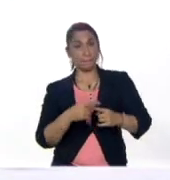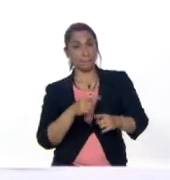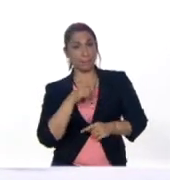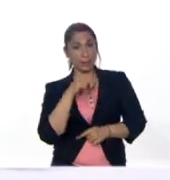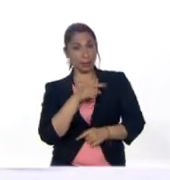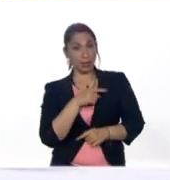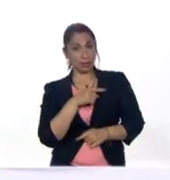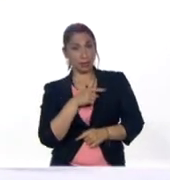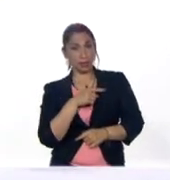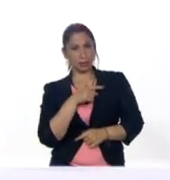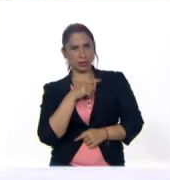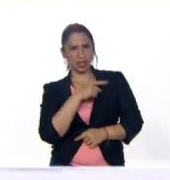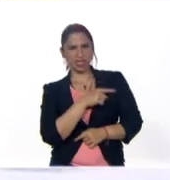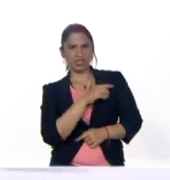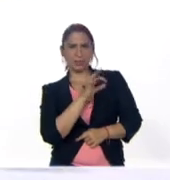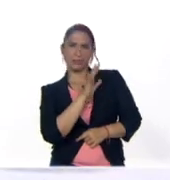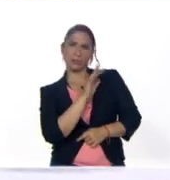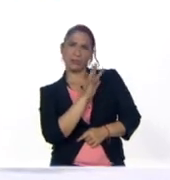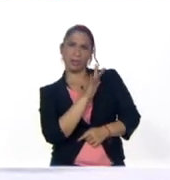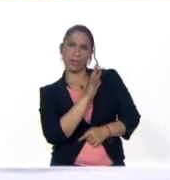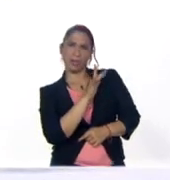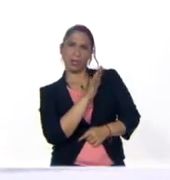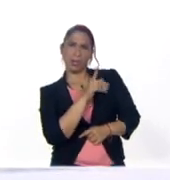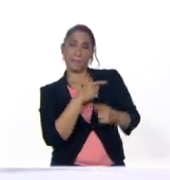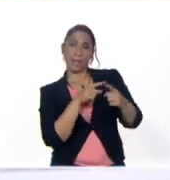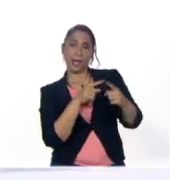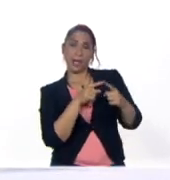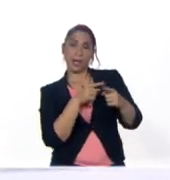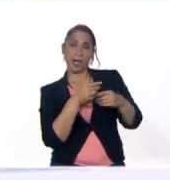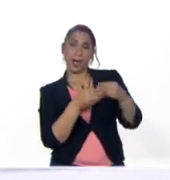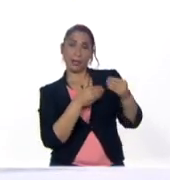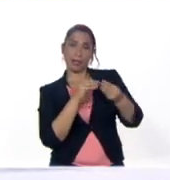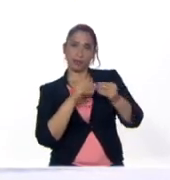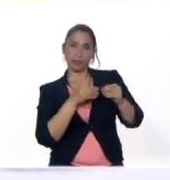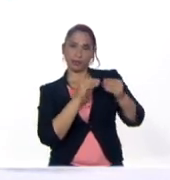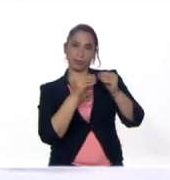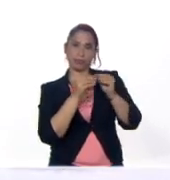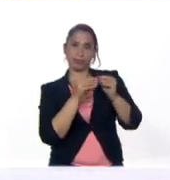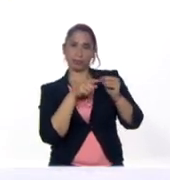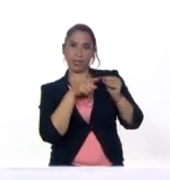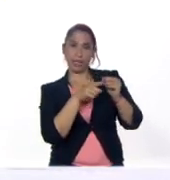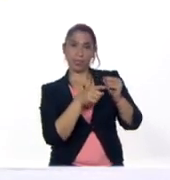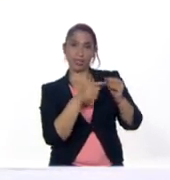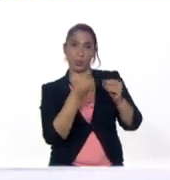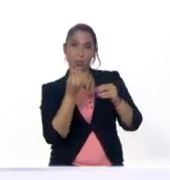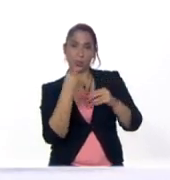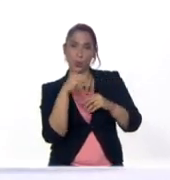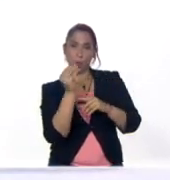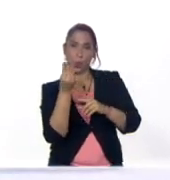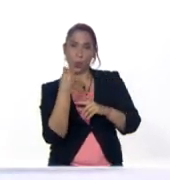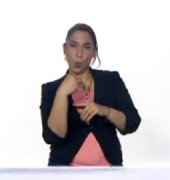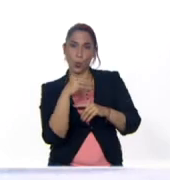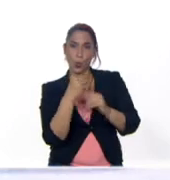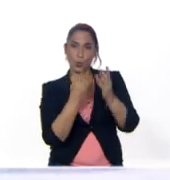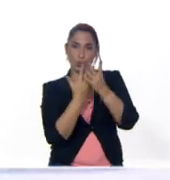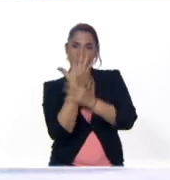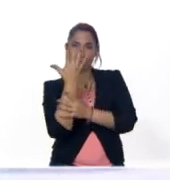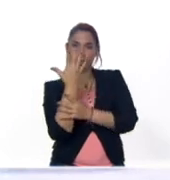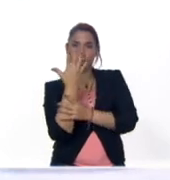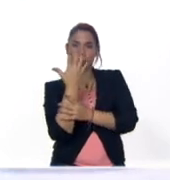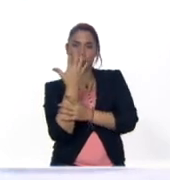hice esta plantilla para confeccionar para elaborar este guante y en este guante